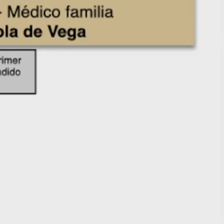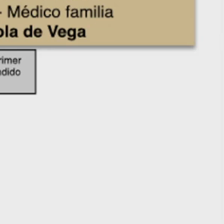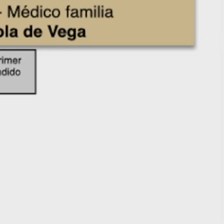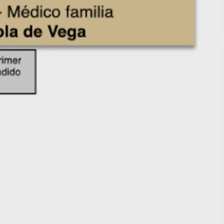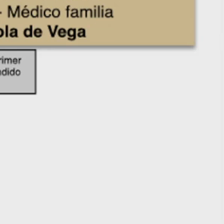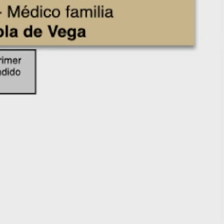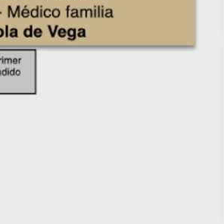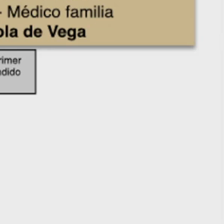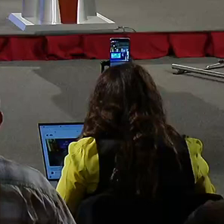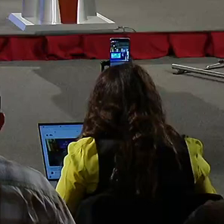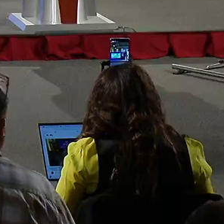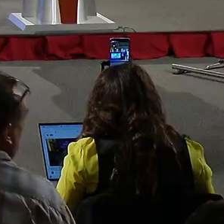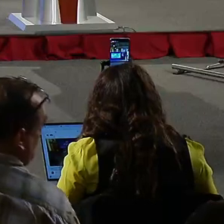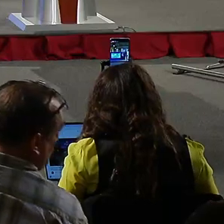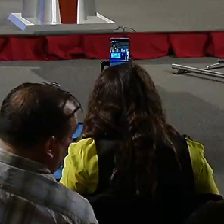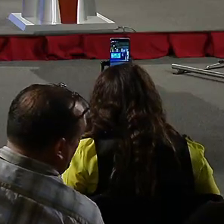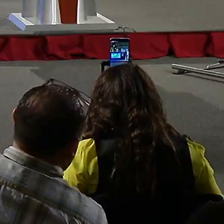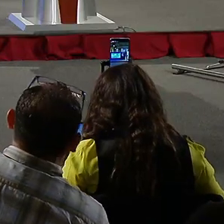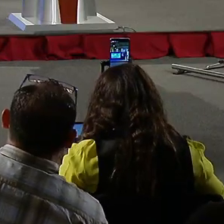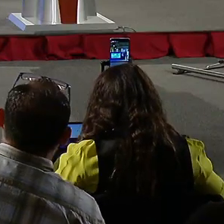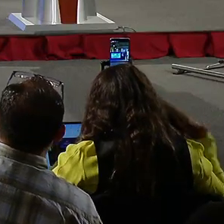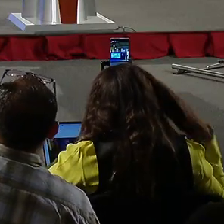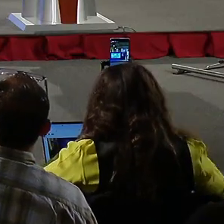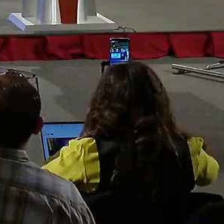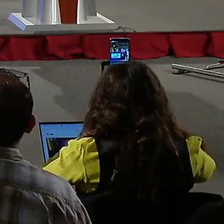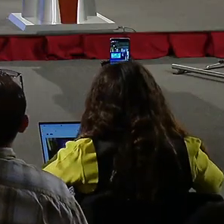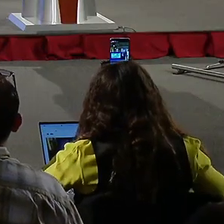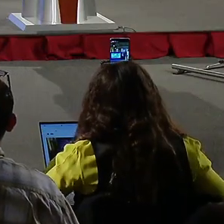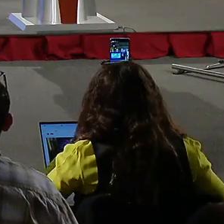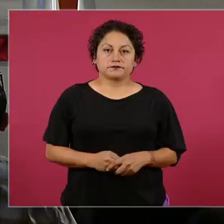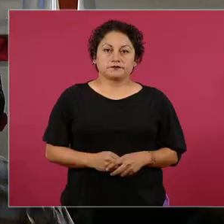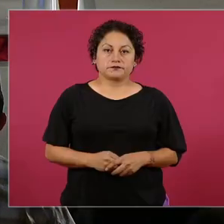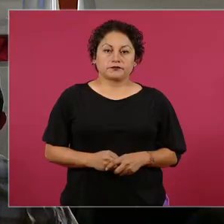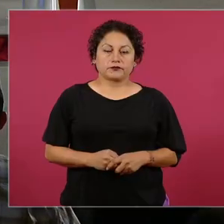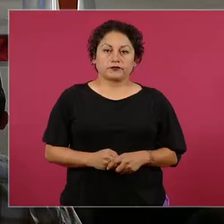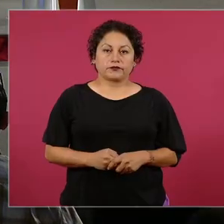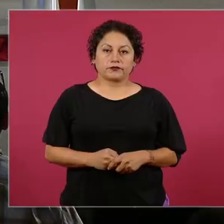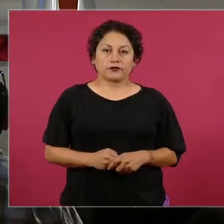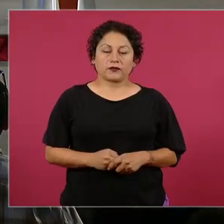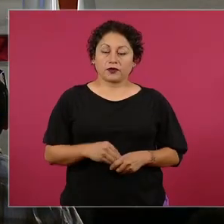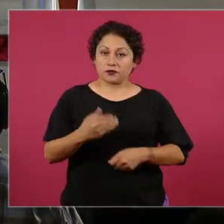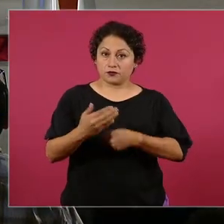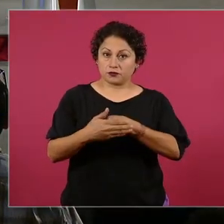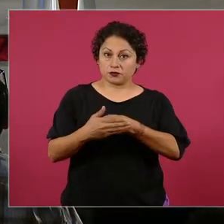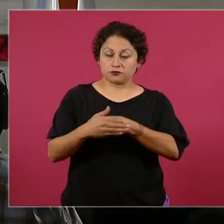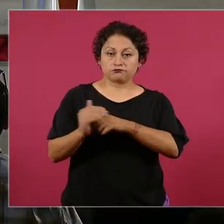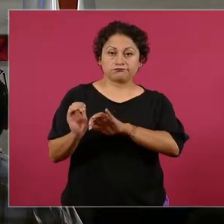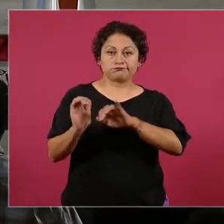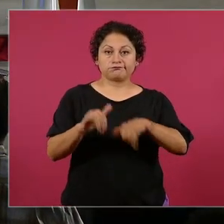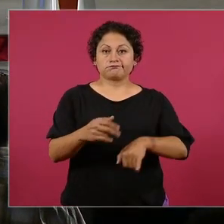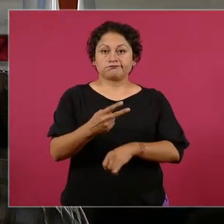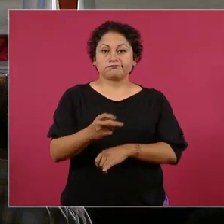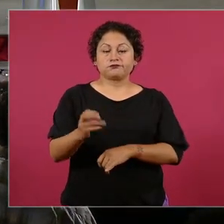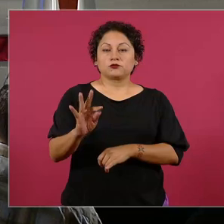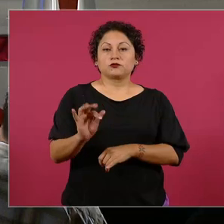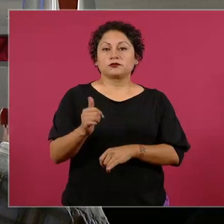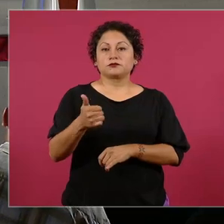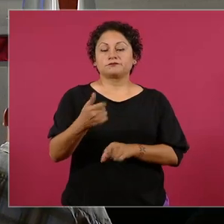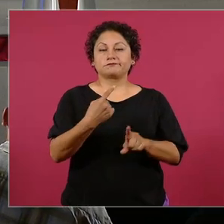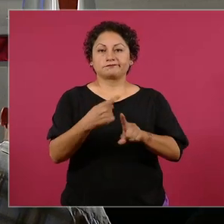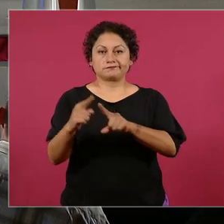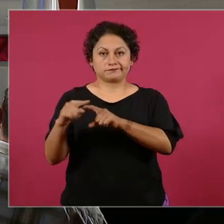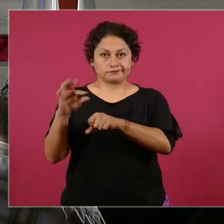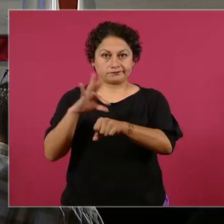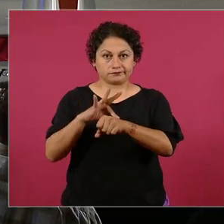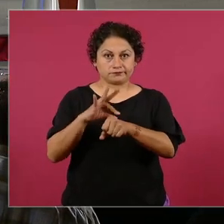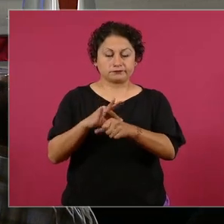.8 por ciento. En los próximos días se incorporan también en Tamaulipas 246 médicas y médicos especialistas. Hoy ya tenemos